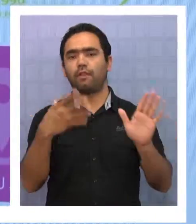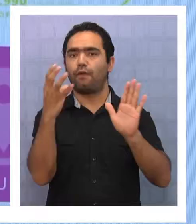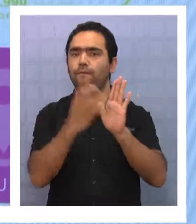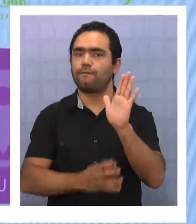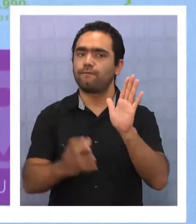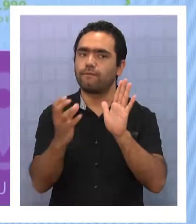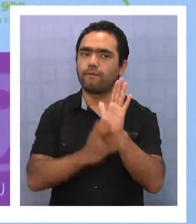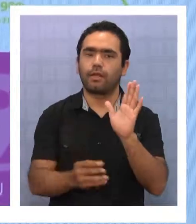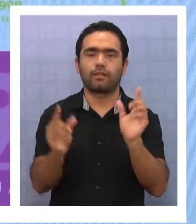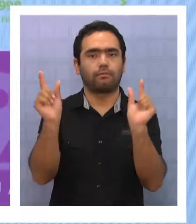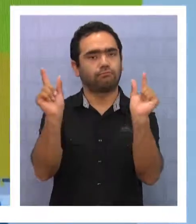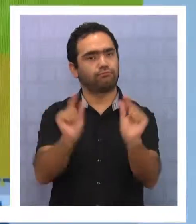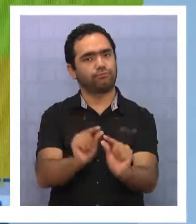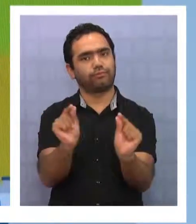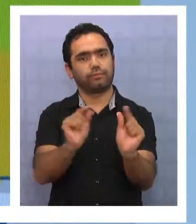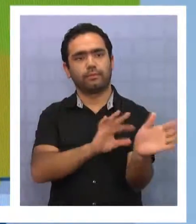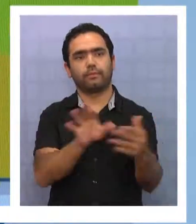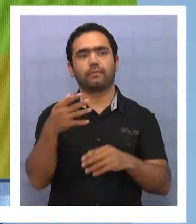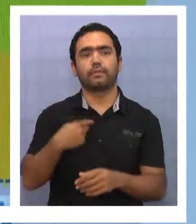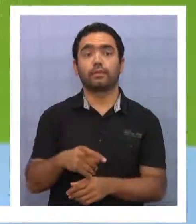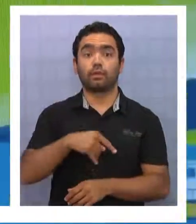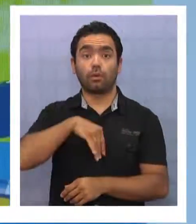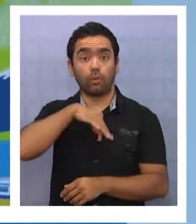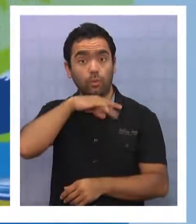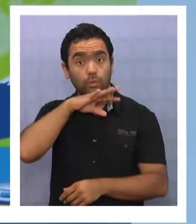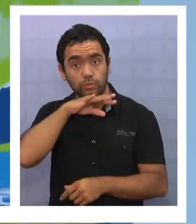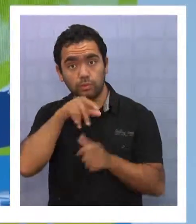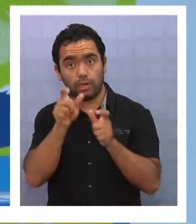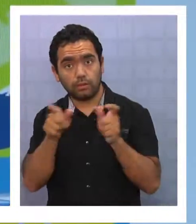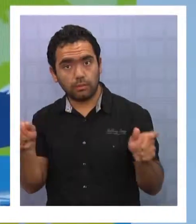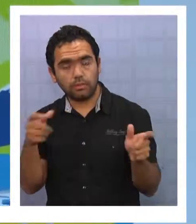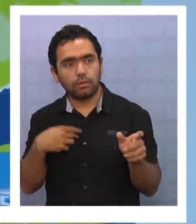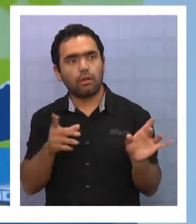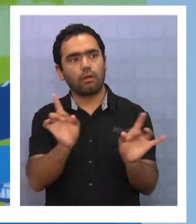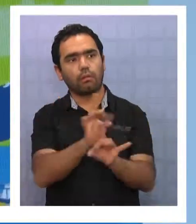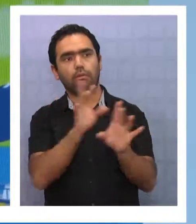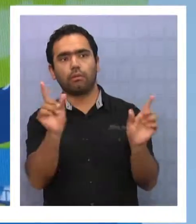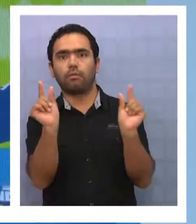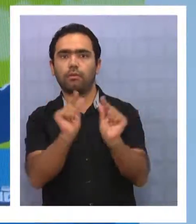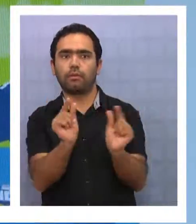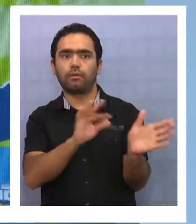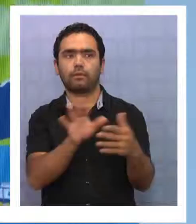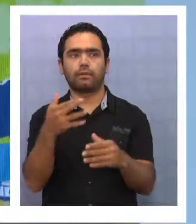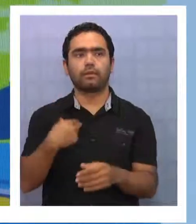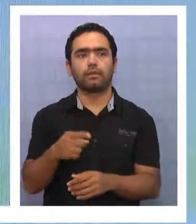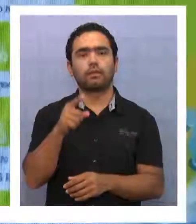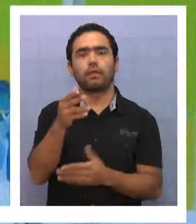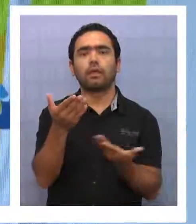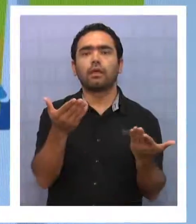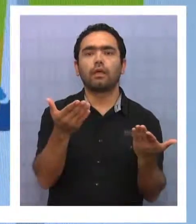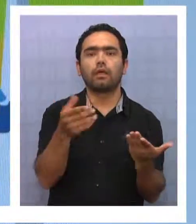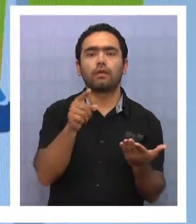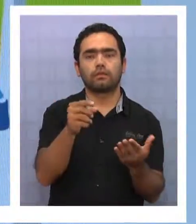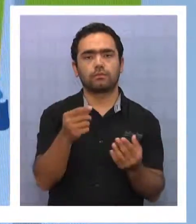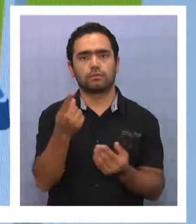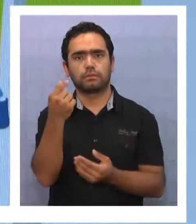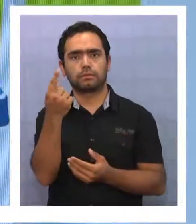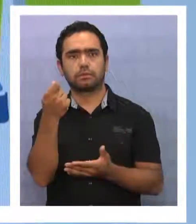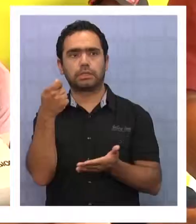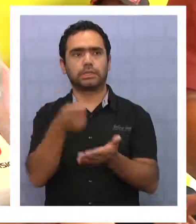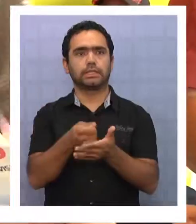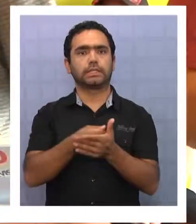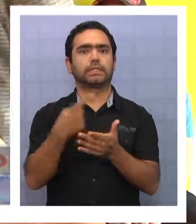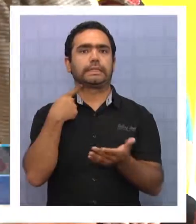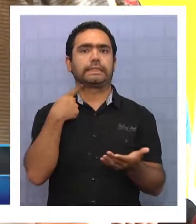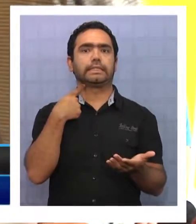muy, muy a bajo costo. Los usuarios destacaron los bajos precios. No todos manejamos cifras grandes como para